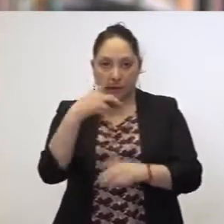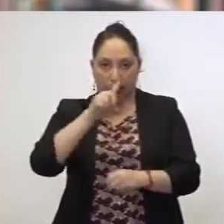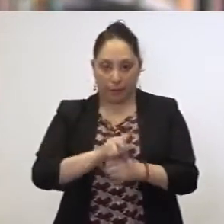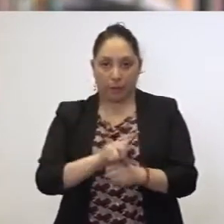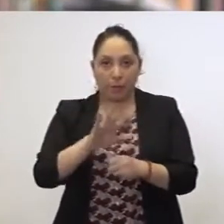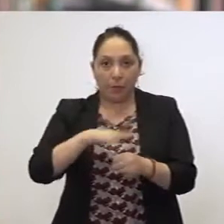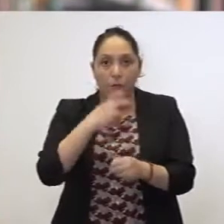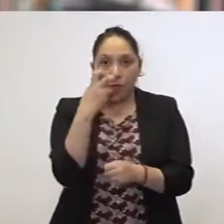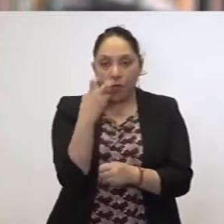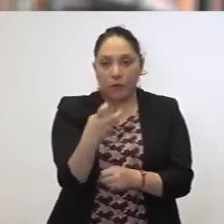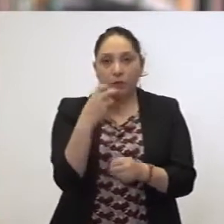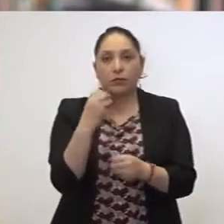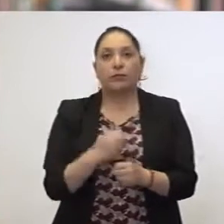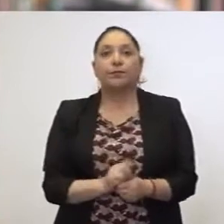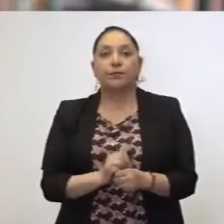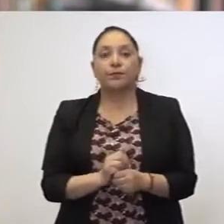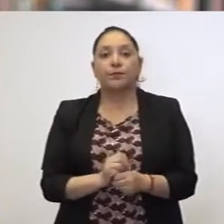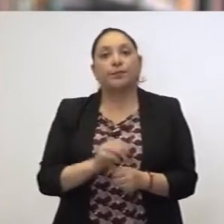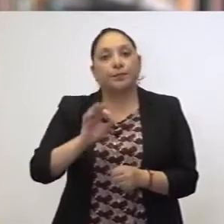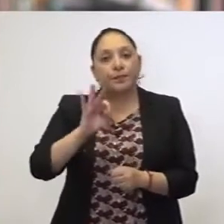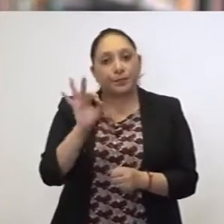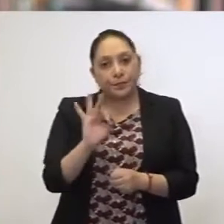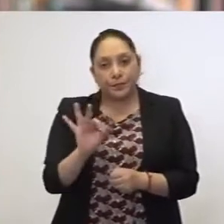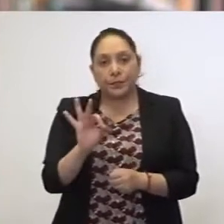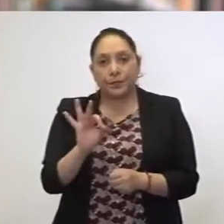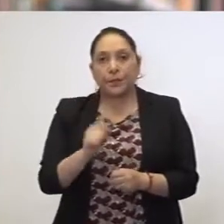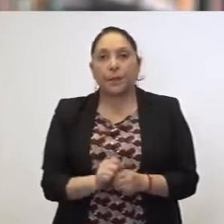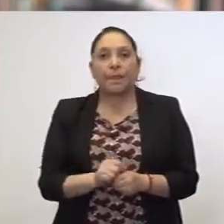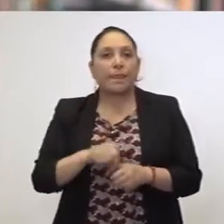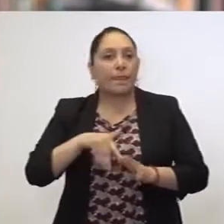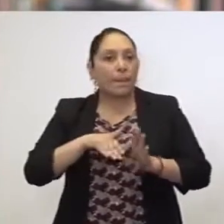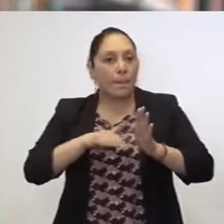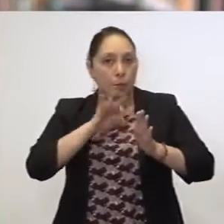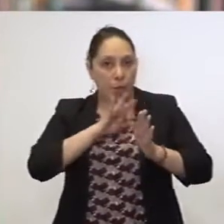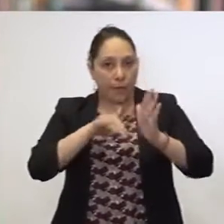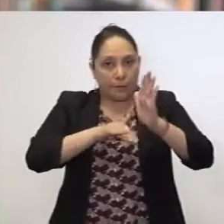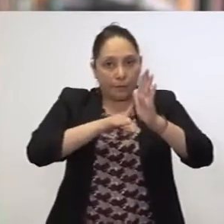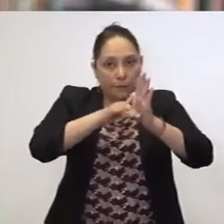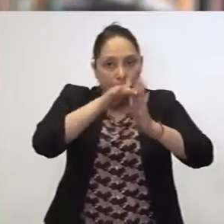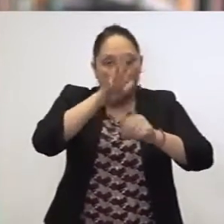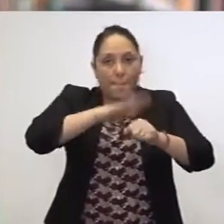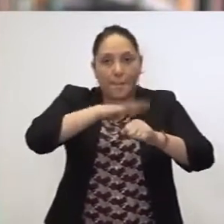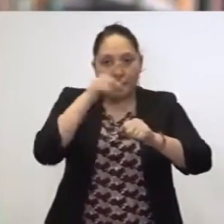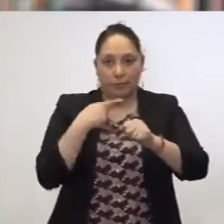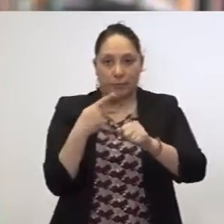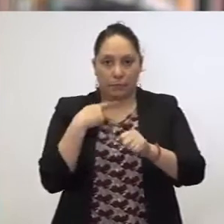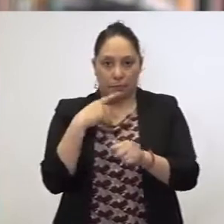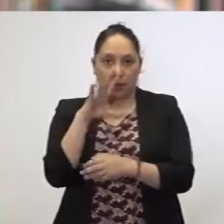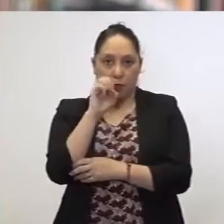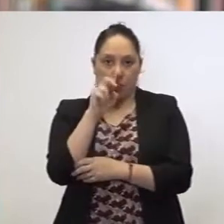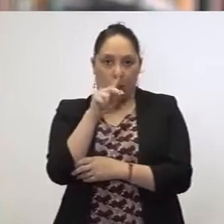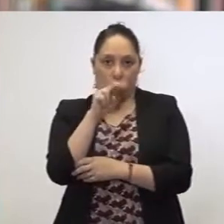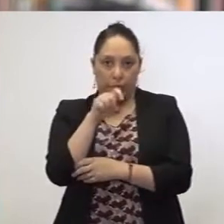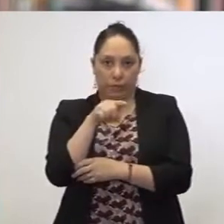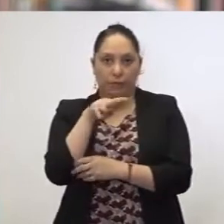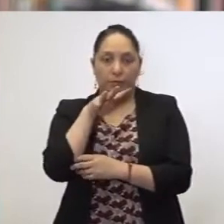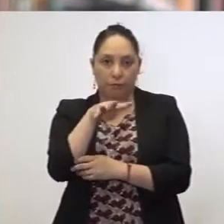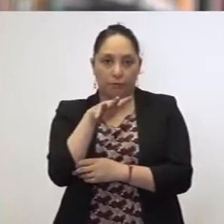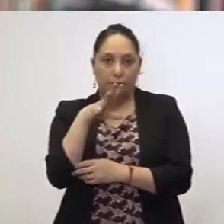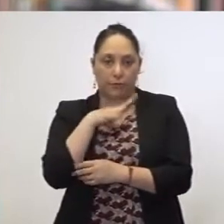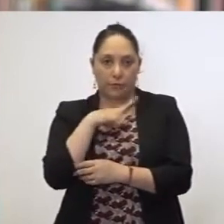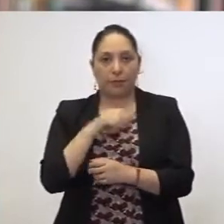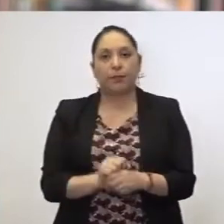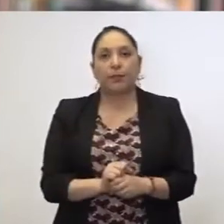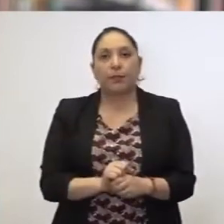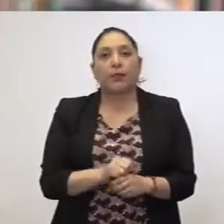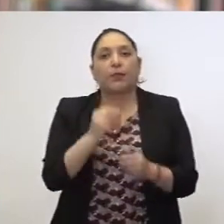Por ello, es muy probable que los casos sigan creciendo en los próximos días. Es importante